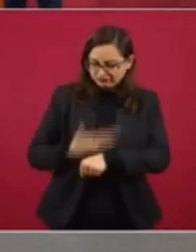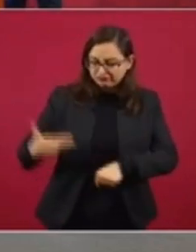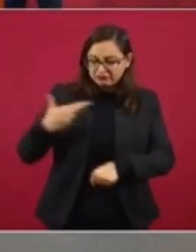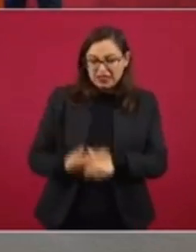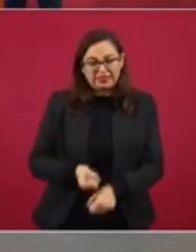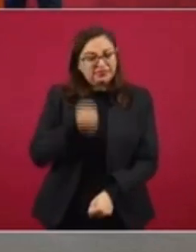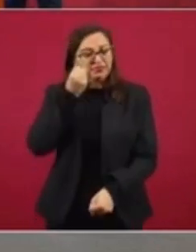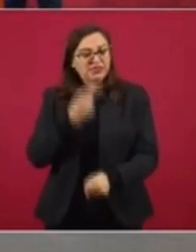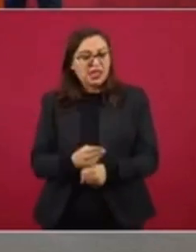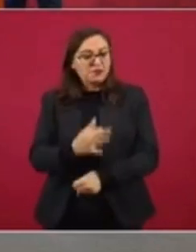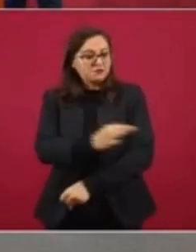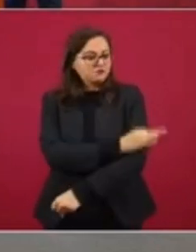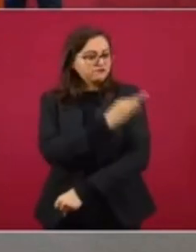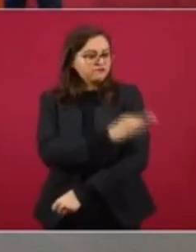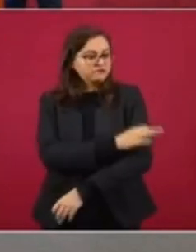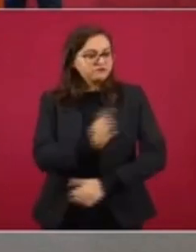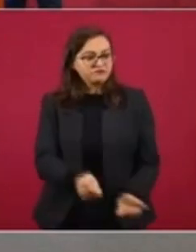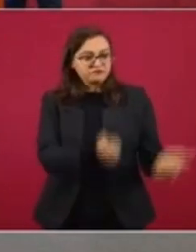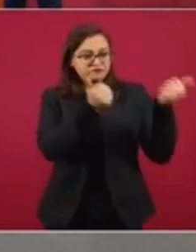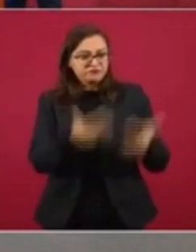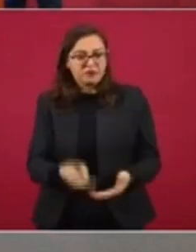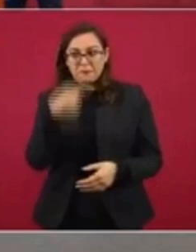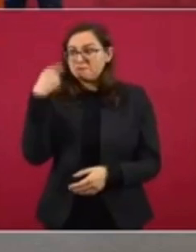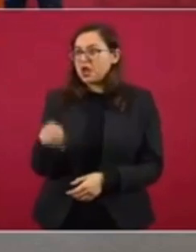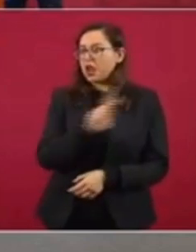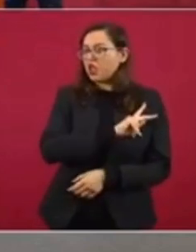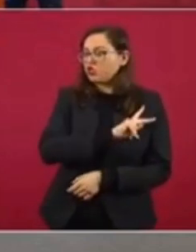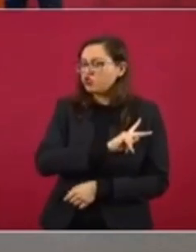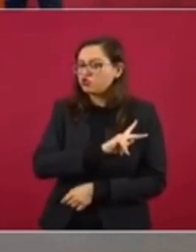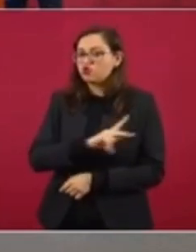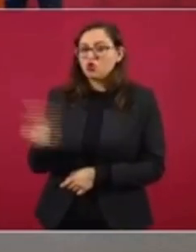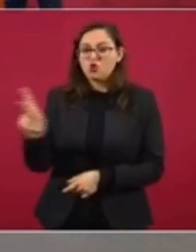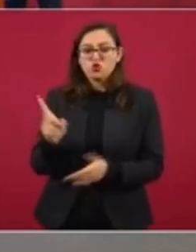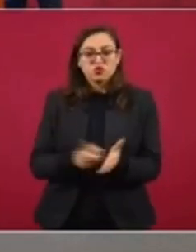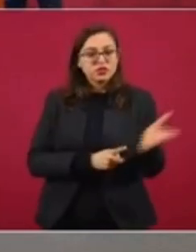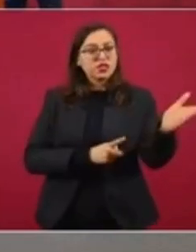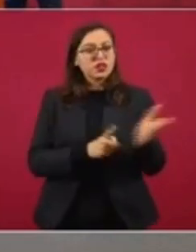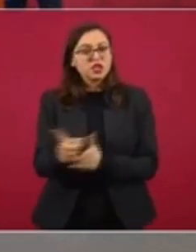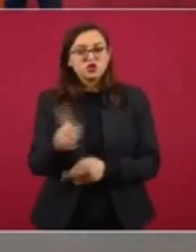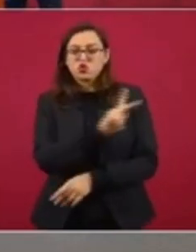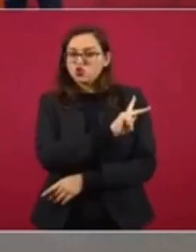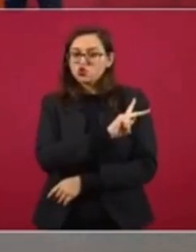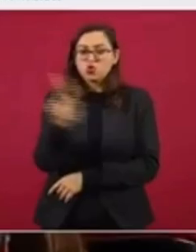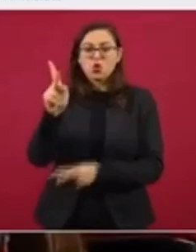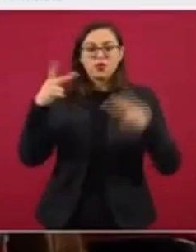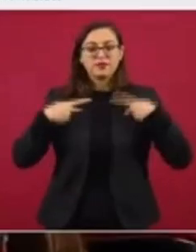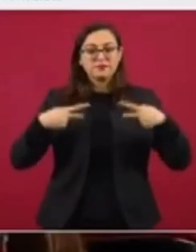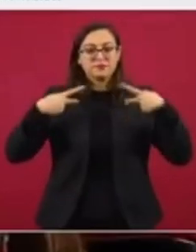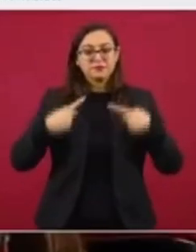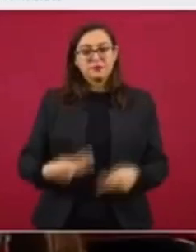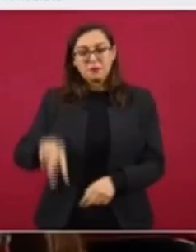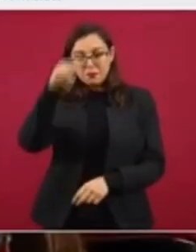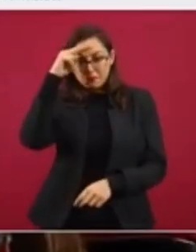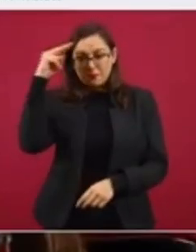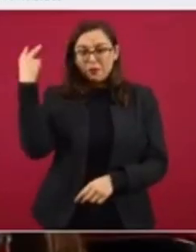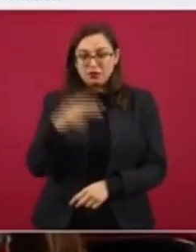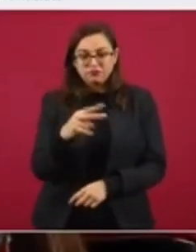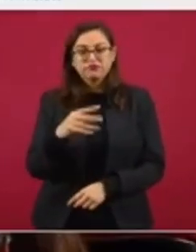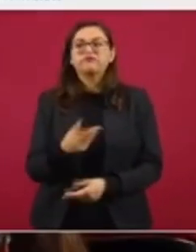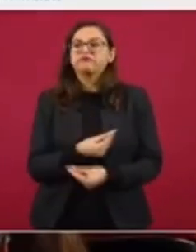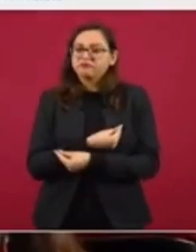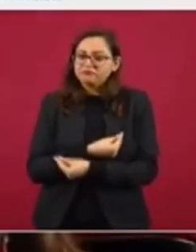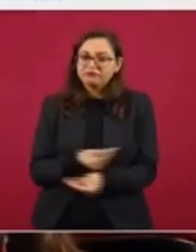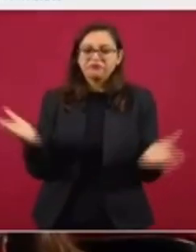aplicar de manera universal, es decir, a todos, es un derecho de todos los mexicanos, es para toda la población de manera gratuita,